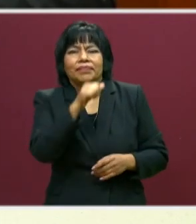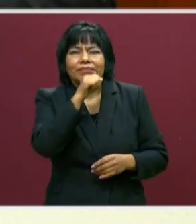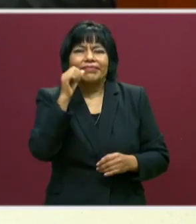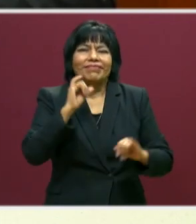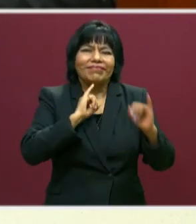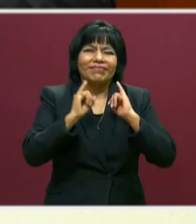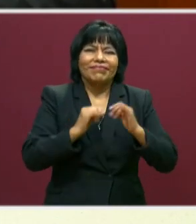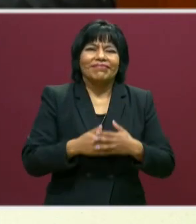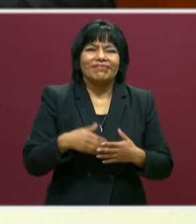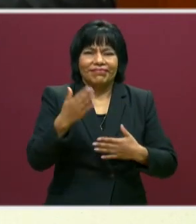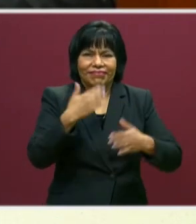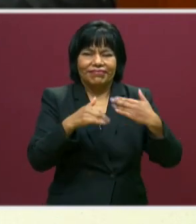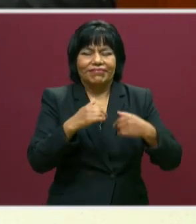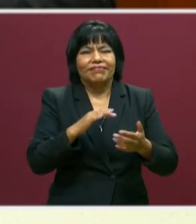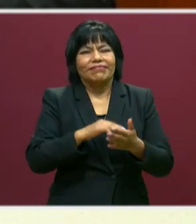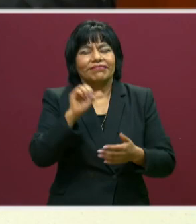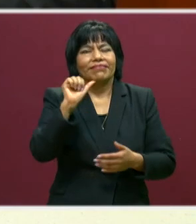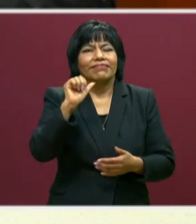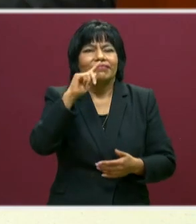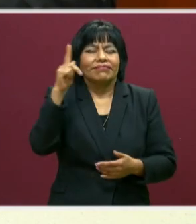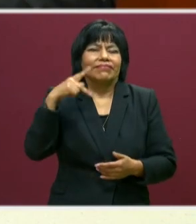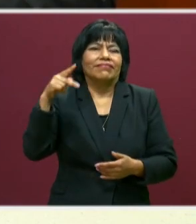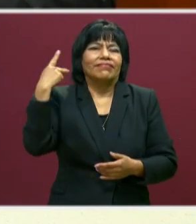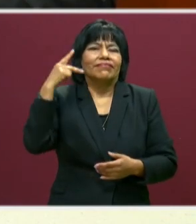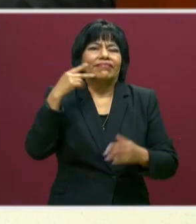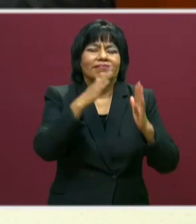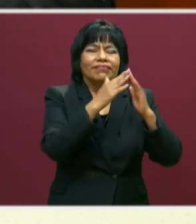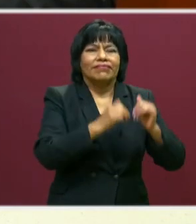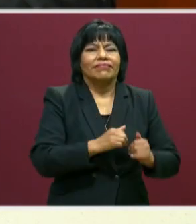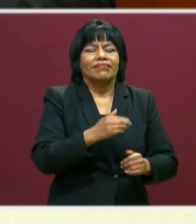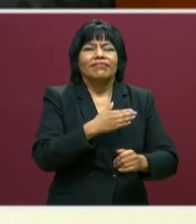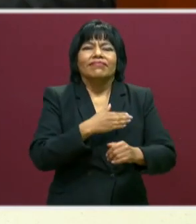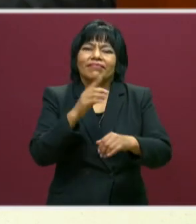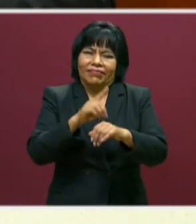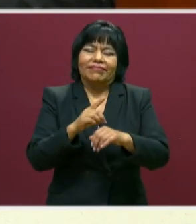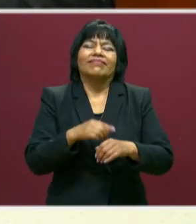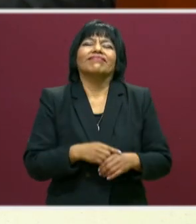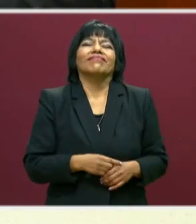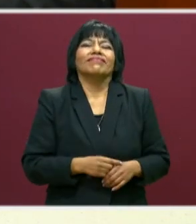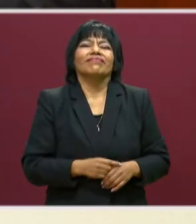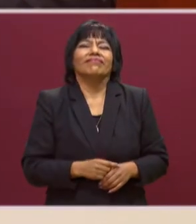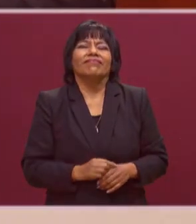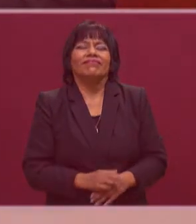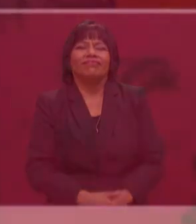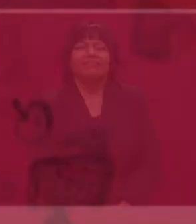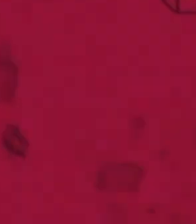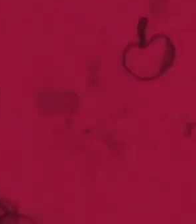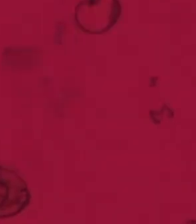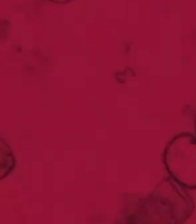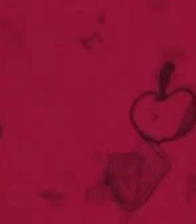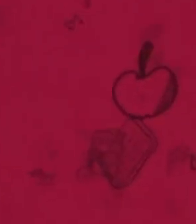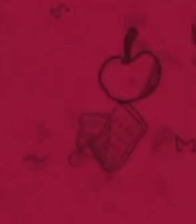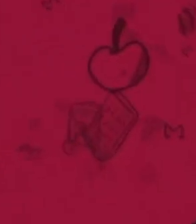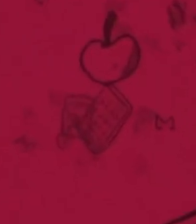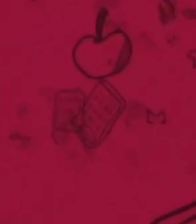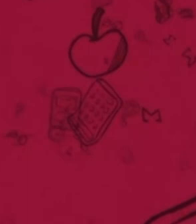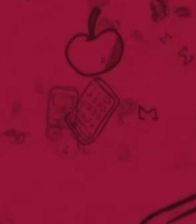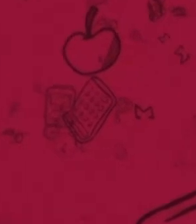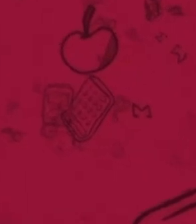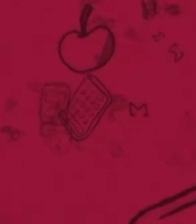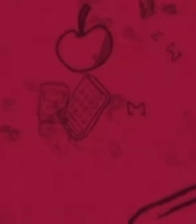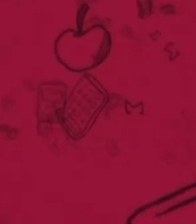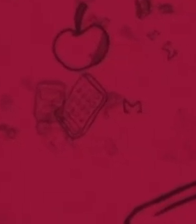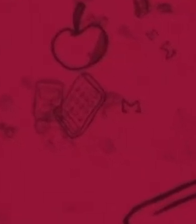Alejandra Valera García. Esto fue De la A a la Z, Puebla en Casa. Que tenga muy buen día. Gracias. Muchas gracias. Esto fue